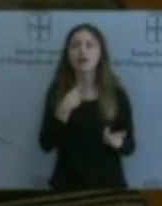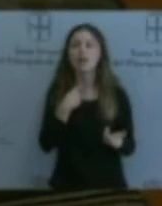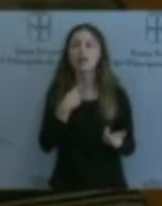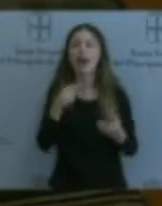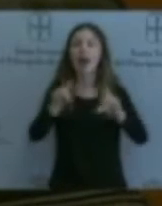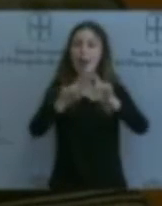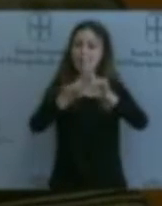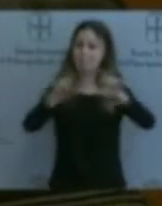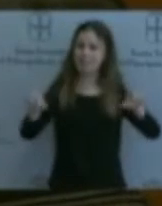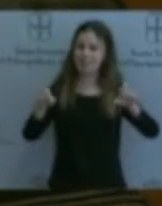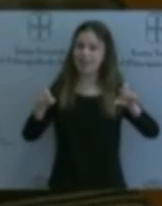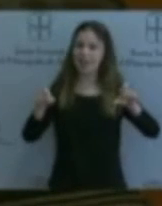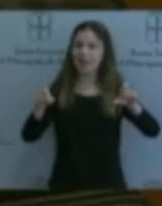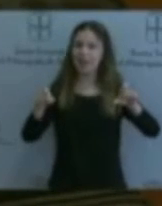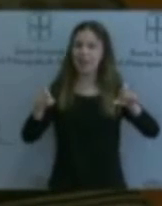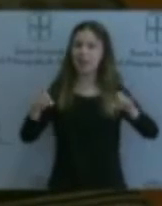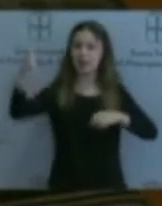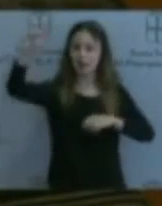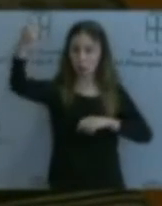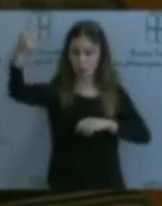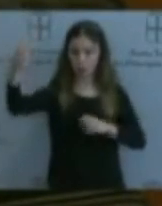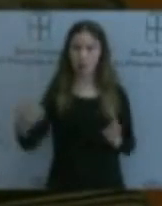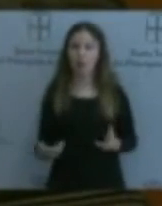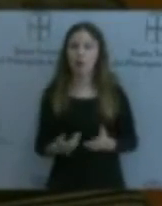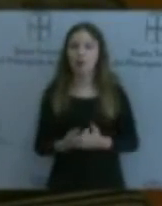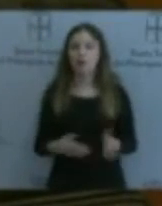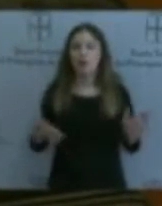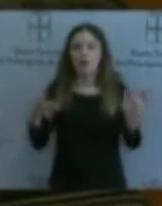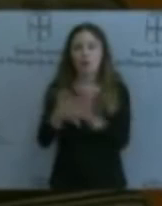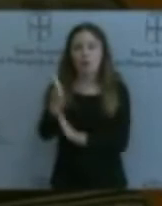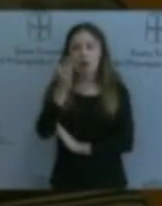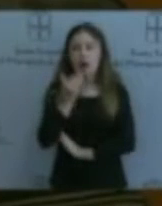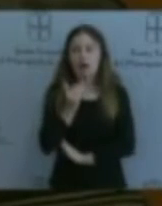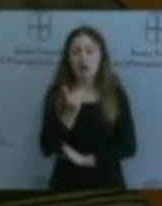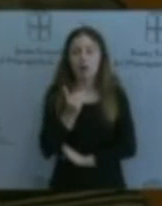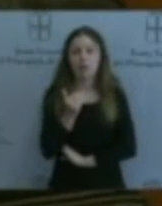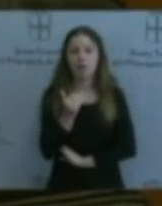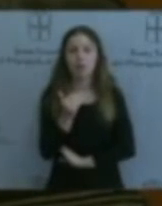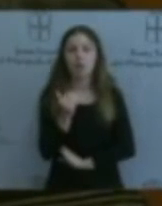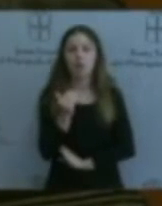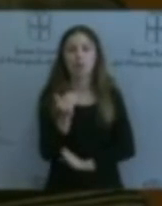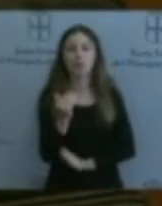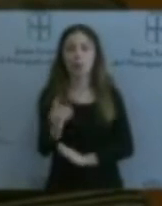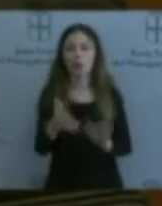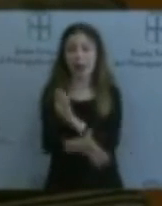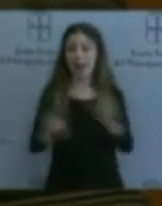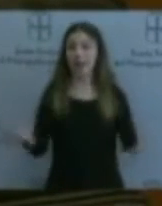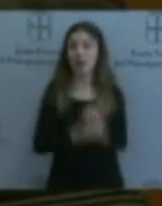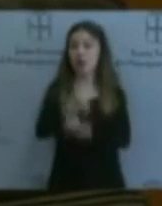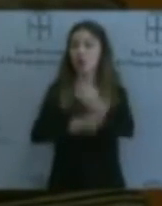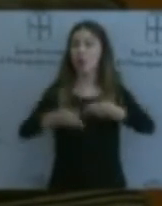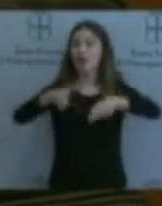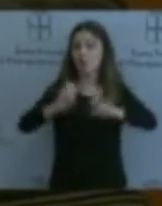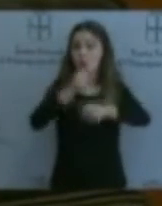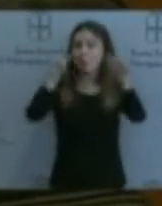que venimos defendiendo como futurible para Asturias y para, en general, la nueva economía, el nuevo modelo económico. Sin embargo, se están perdiendo. Señor